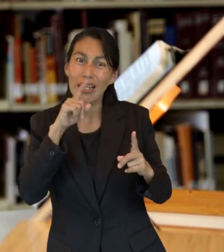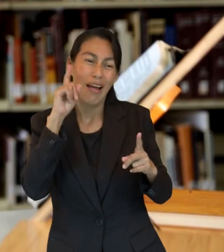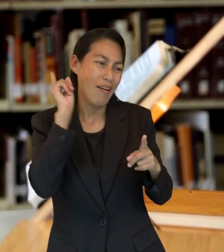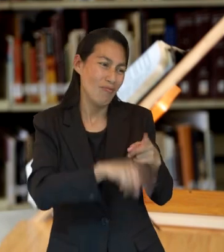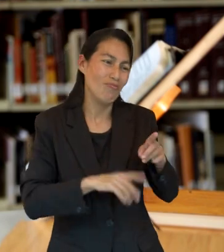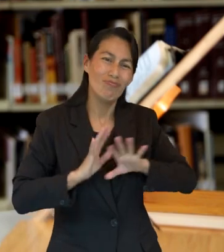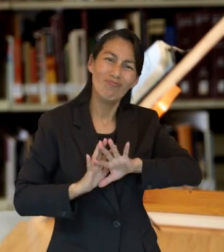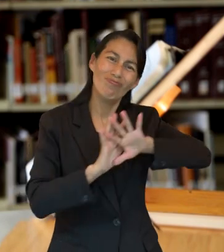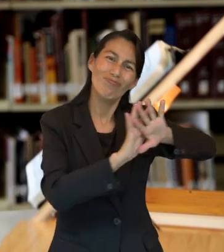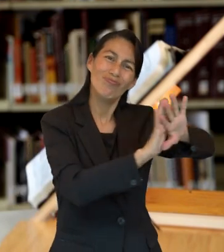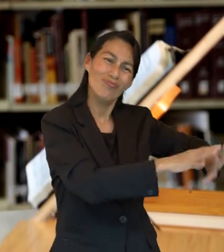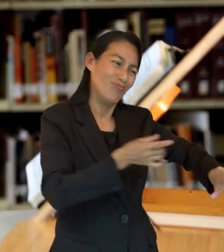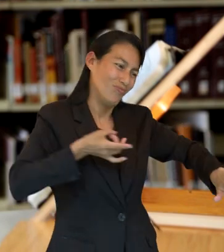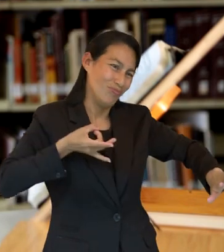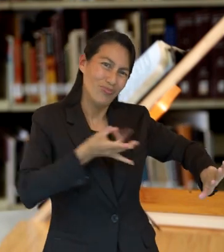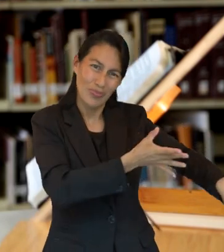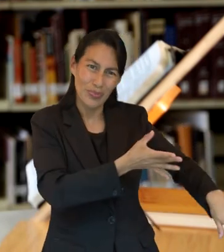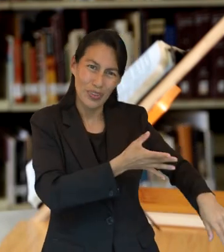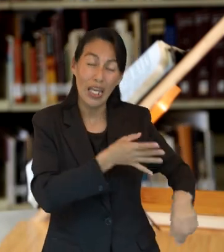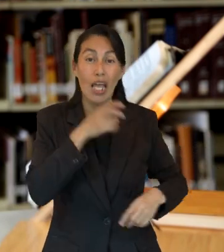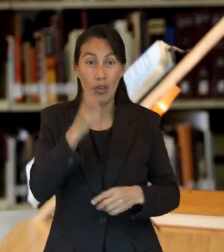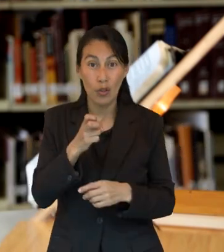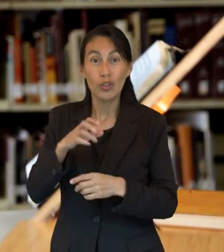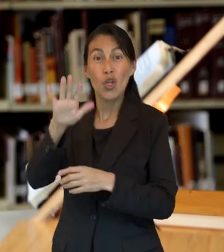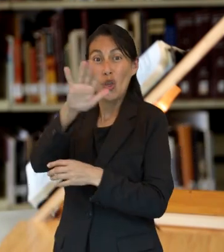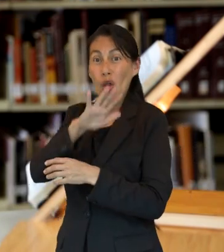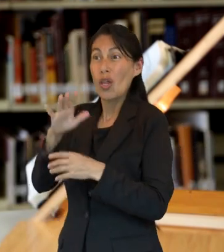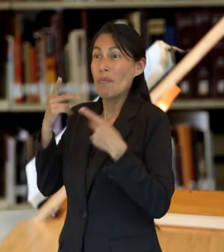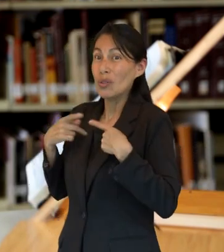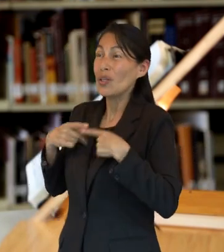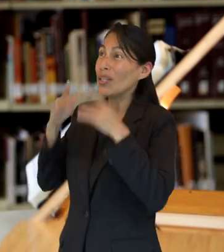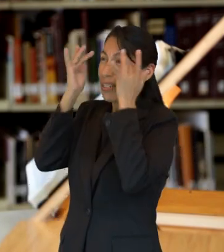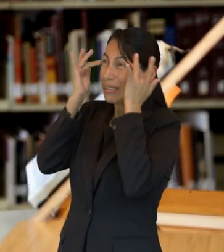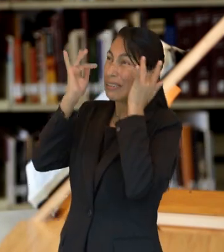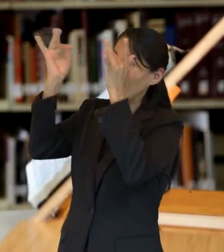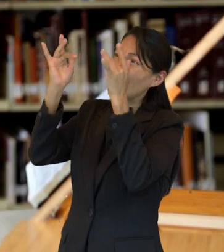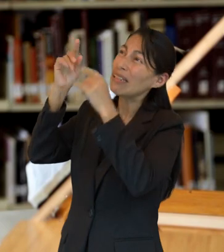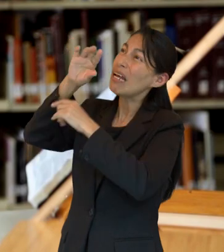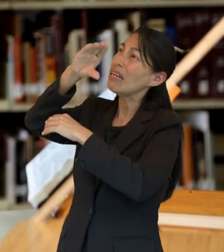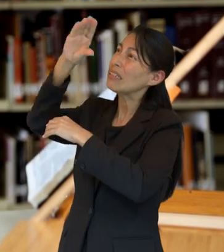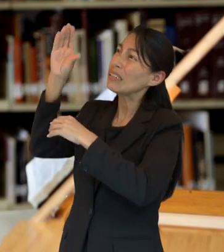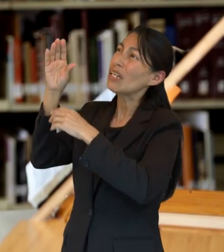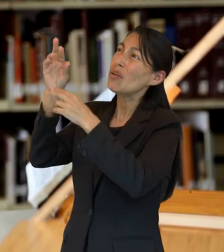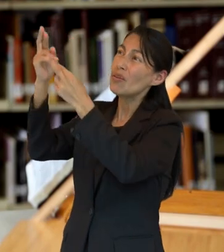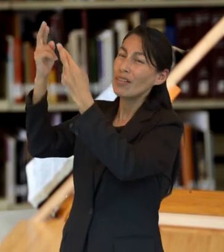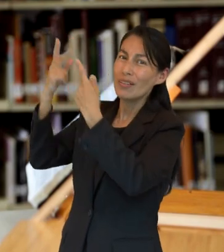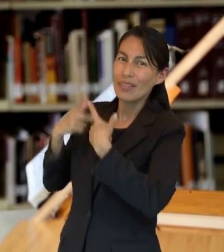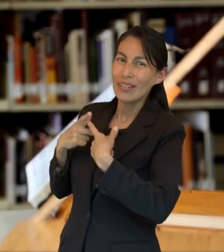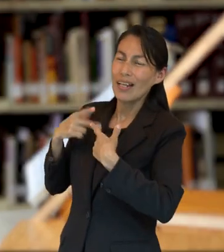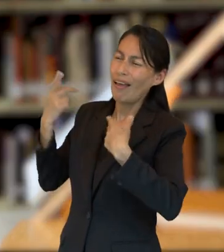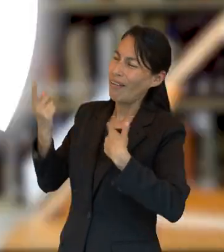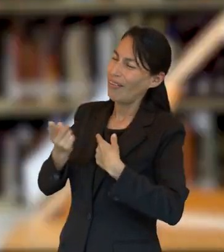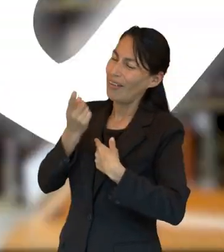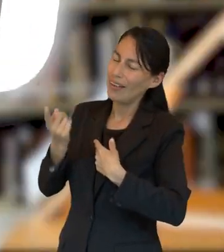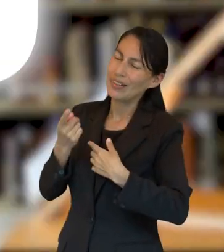pasado y la oran en el futuro. Finalmente los santos recibiremos el reino y la vida eterna.